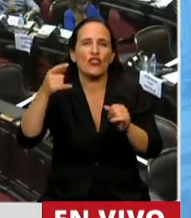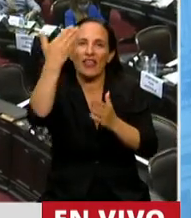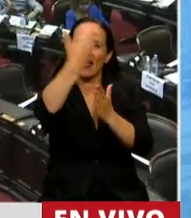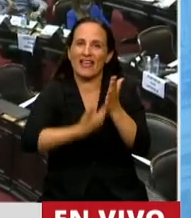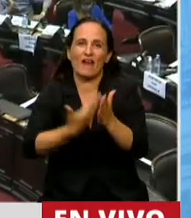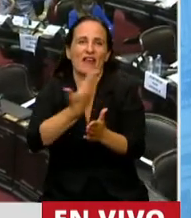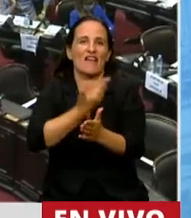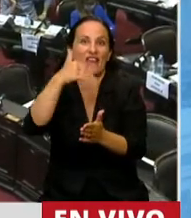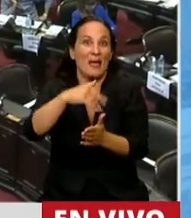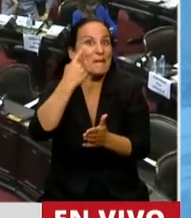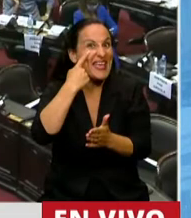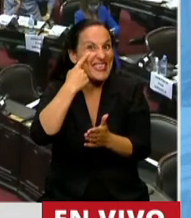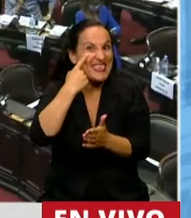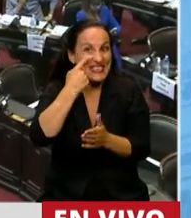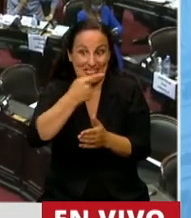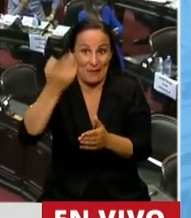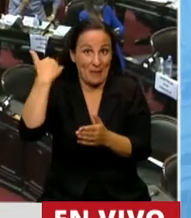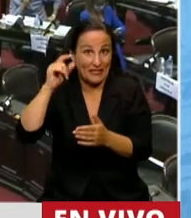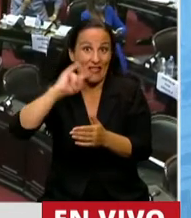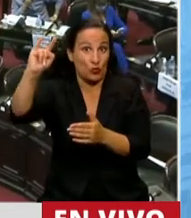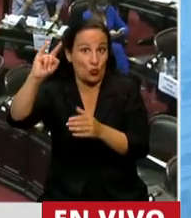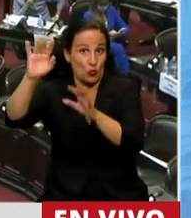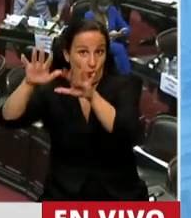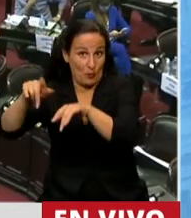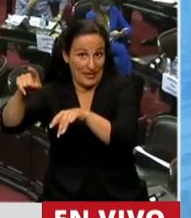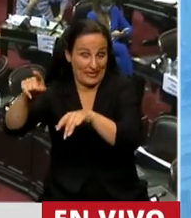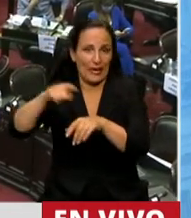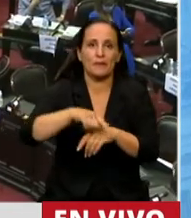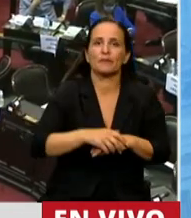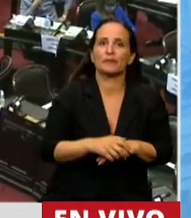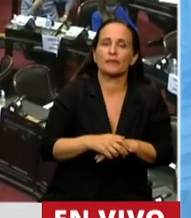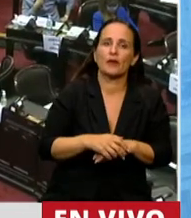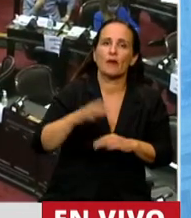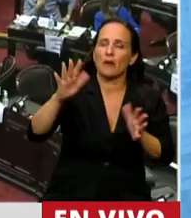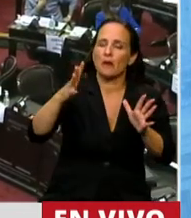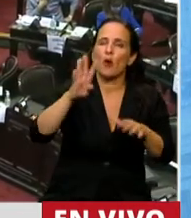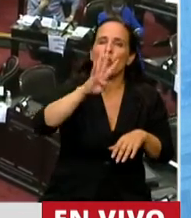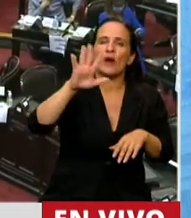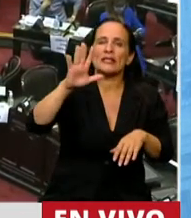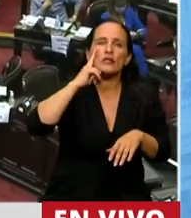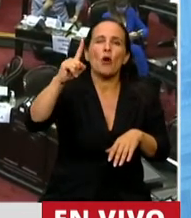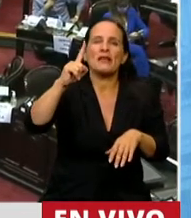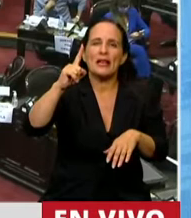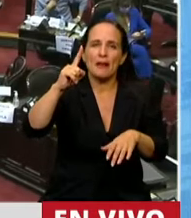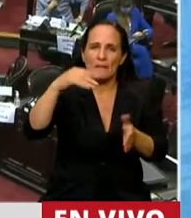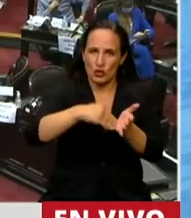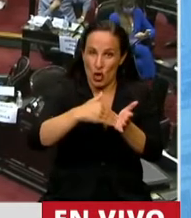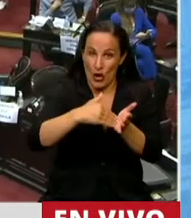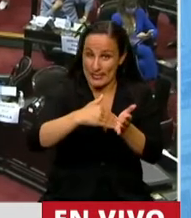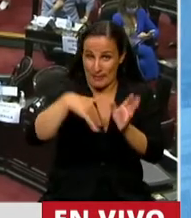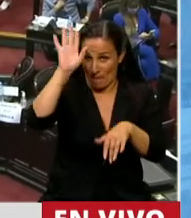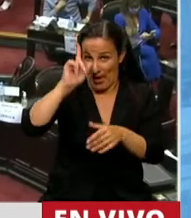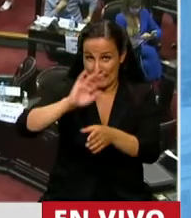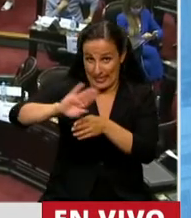del Fondo Monetario la semana pasada. La deuda heredada con el organismo supera los 45 mil millones y